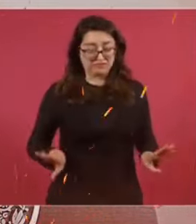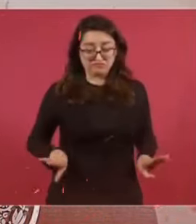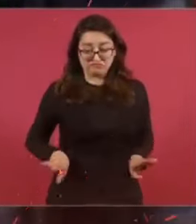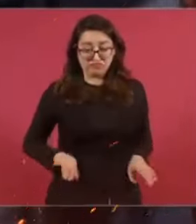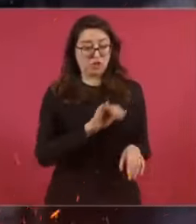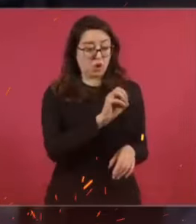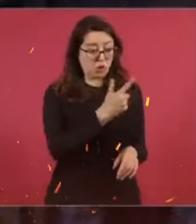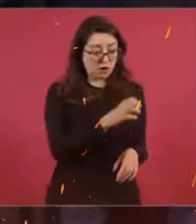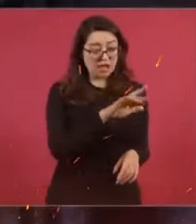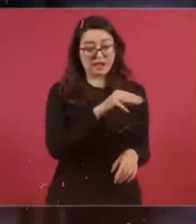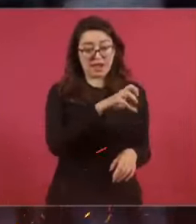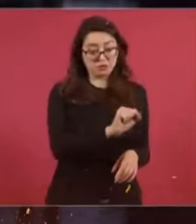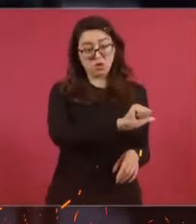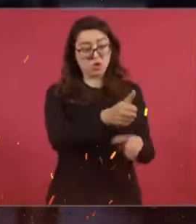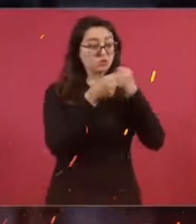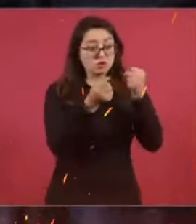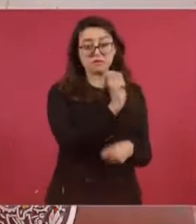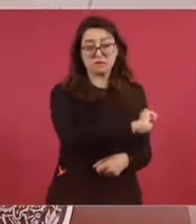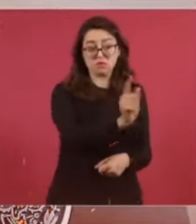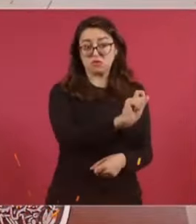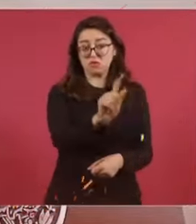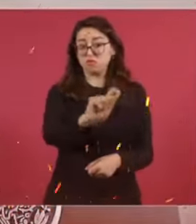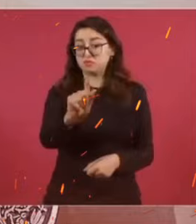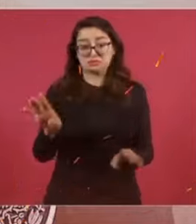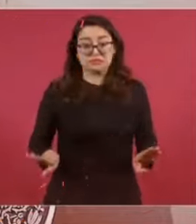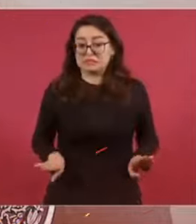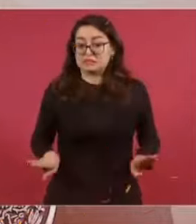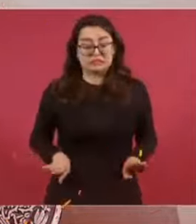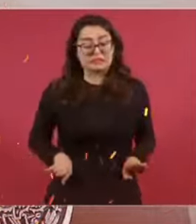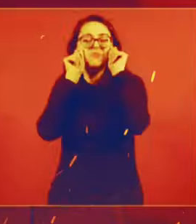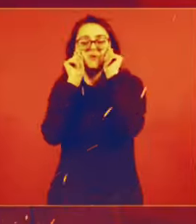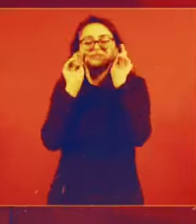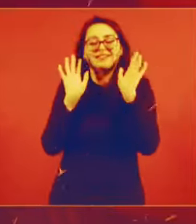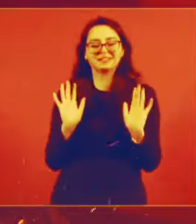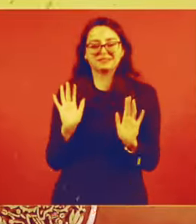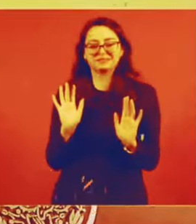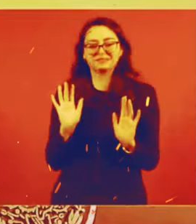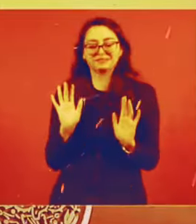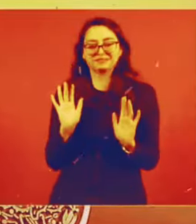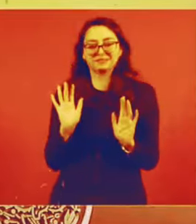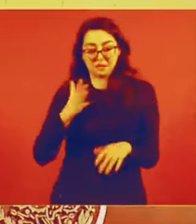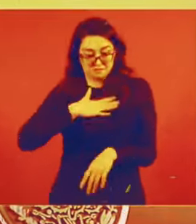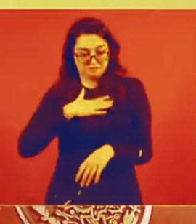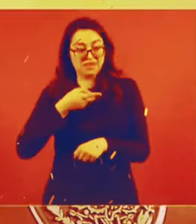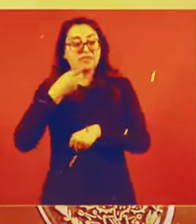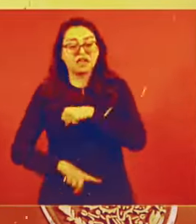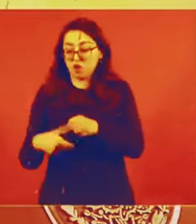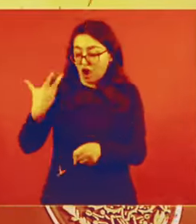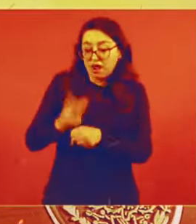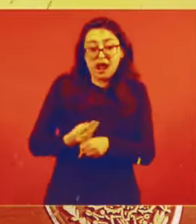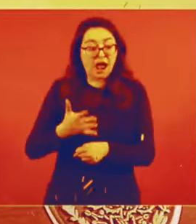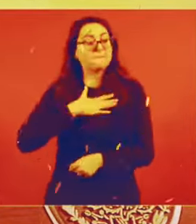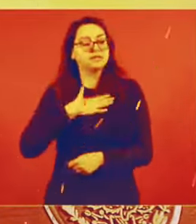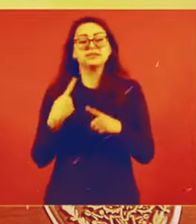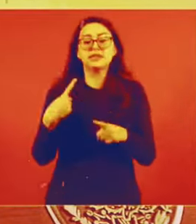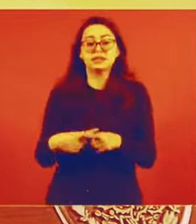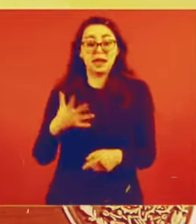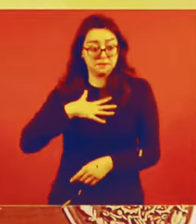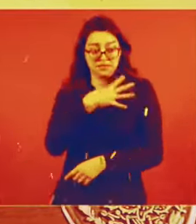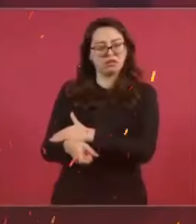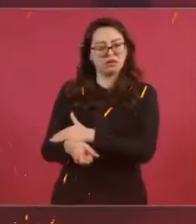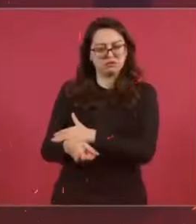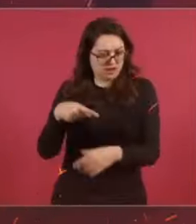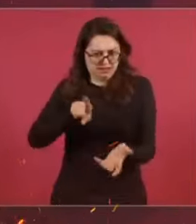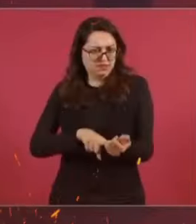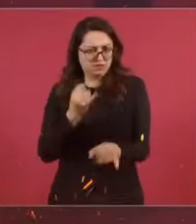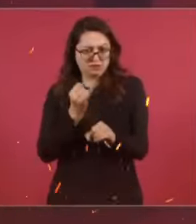los medios más famosos, es muy ofensivo. ¿Quién me va a reparar el daño? ¿Quién le va a reparar el daño a